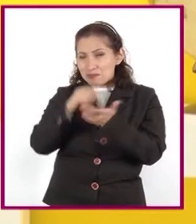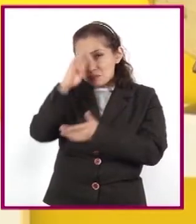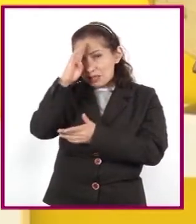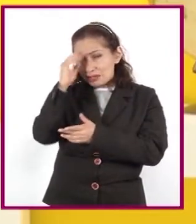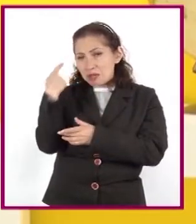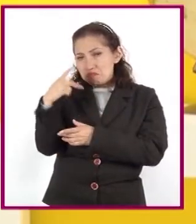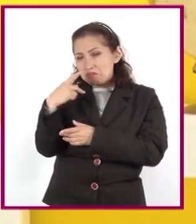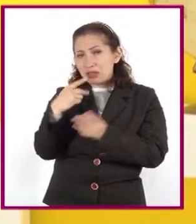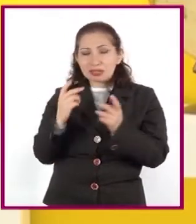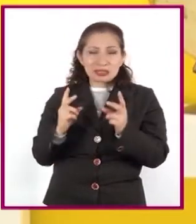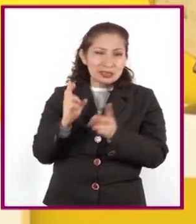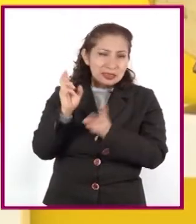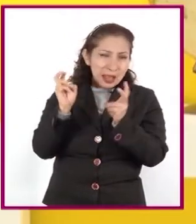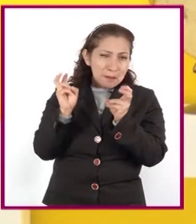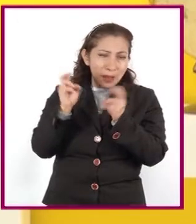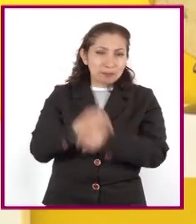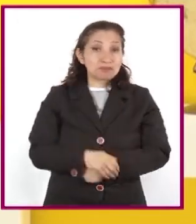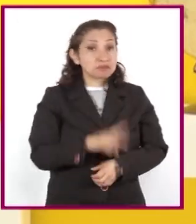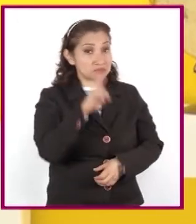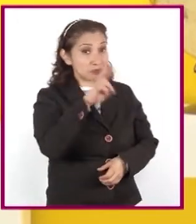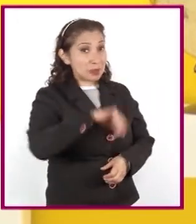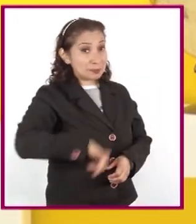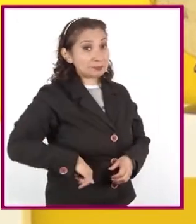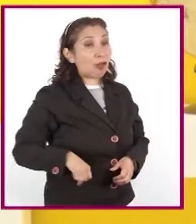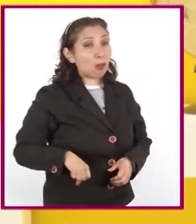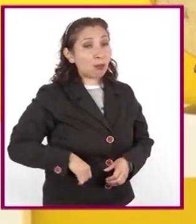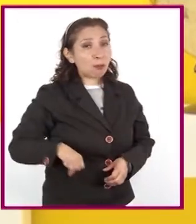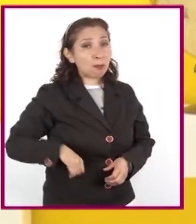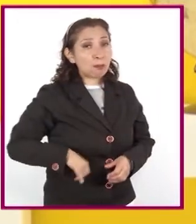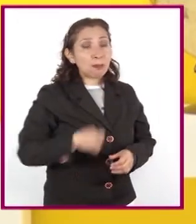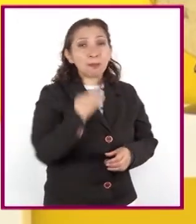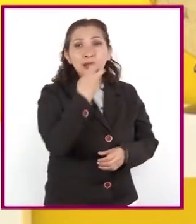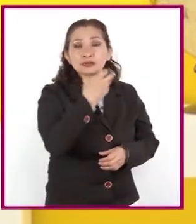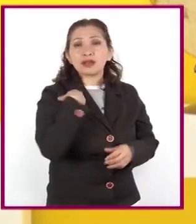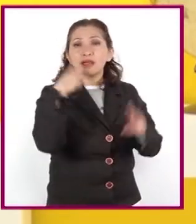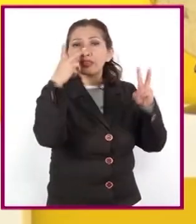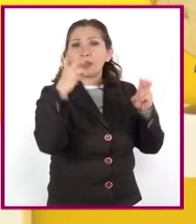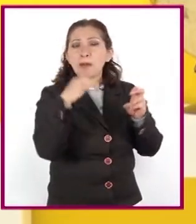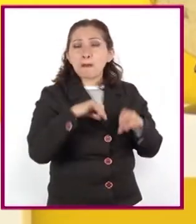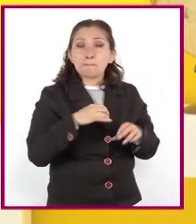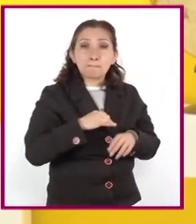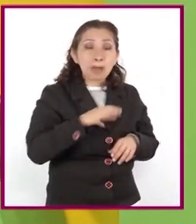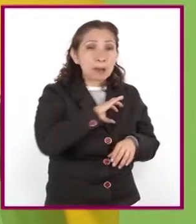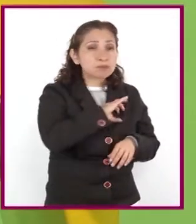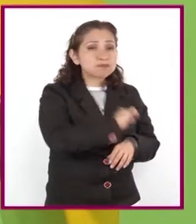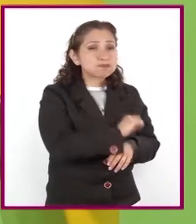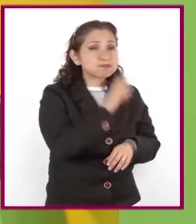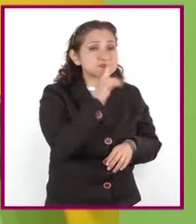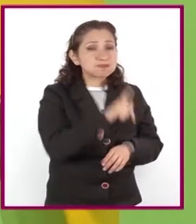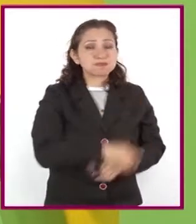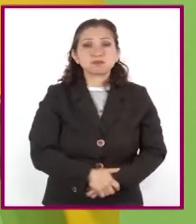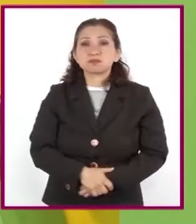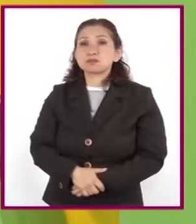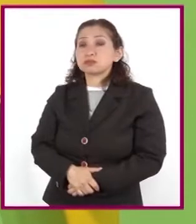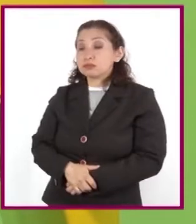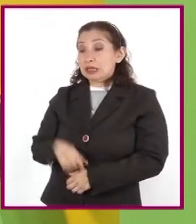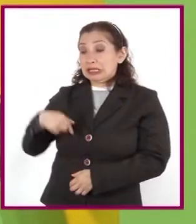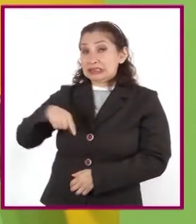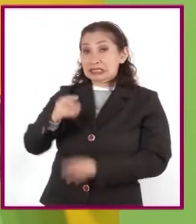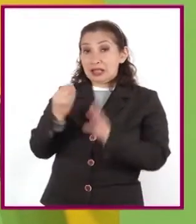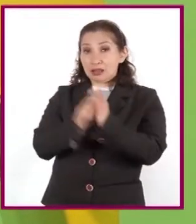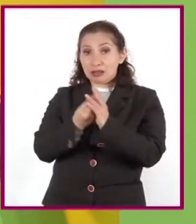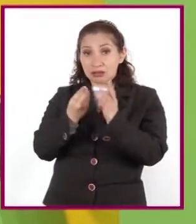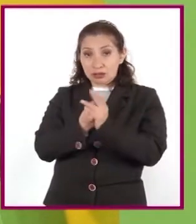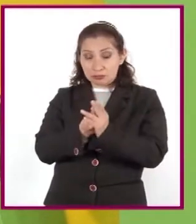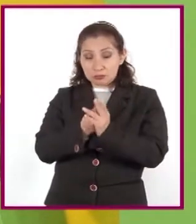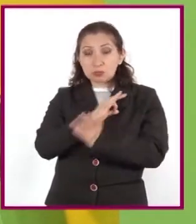Nadia? ¡Bastante interesante! ¡Es uno de mis temas favoritos! Durante la sesión